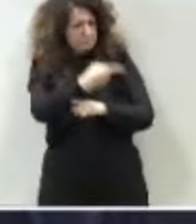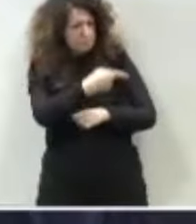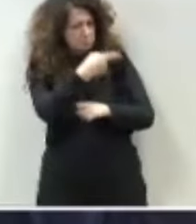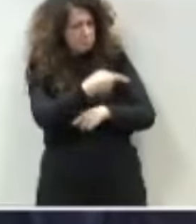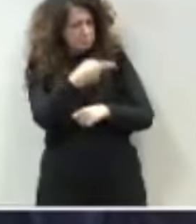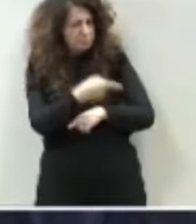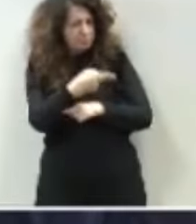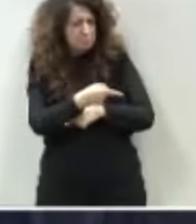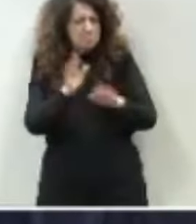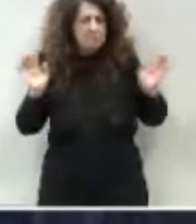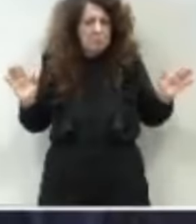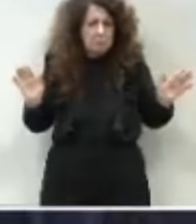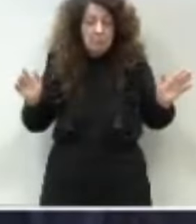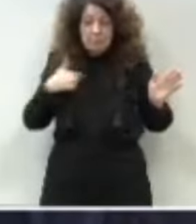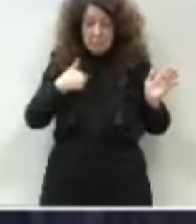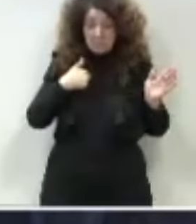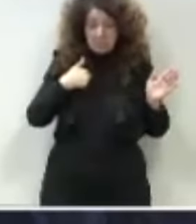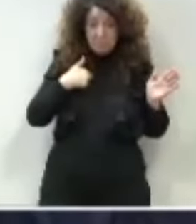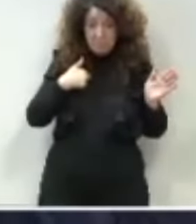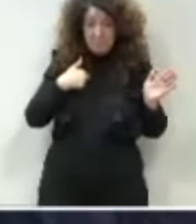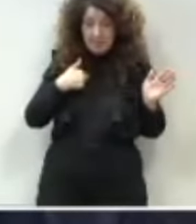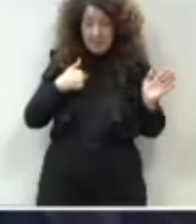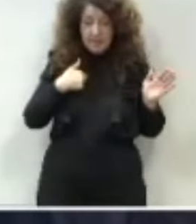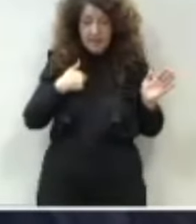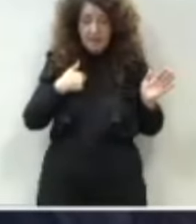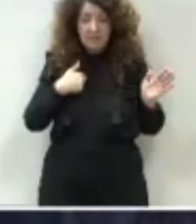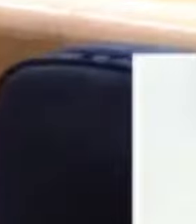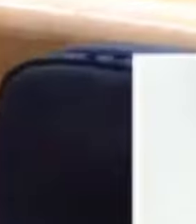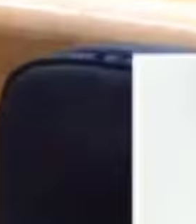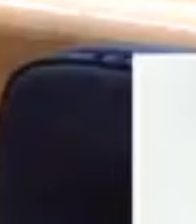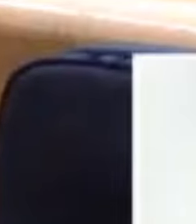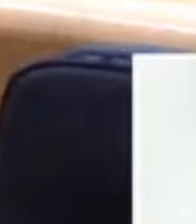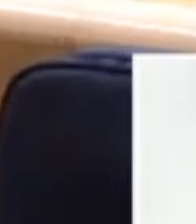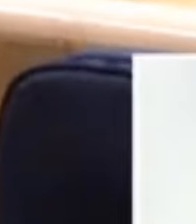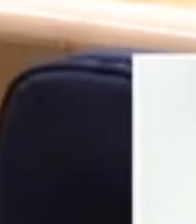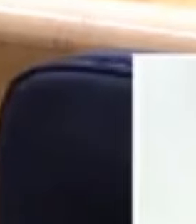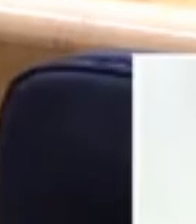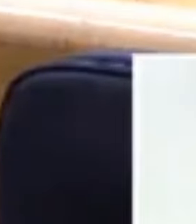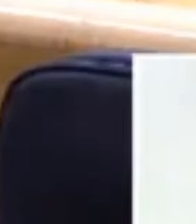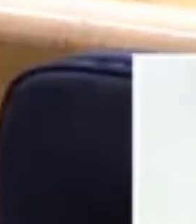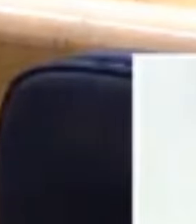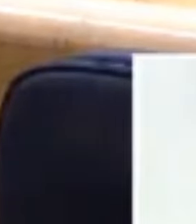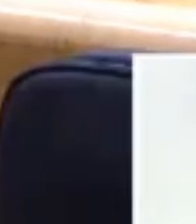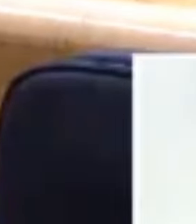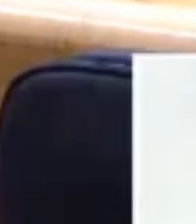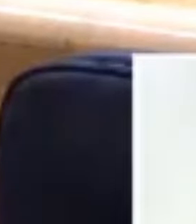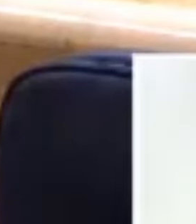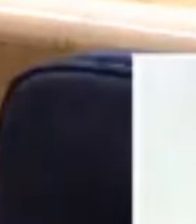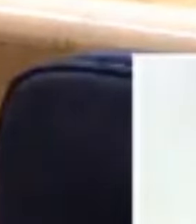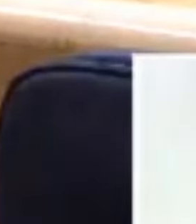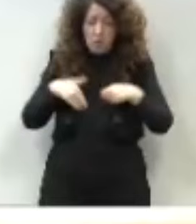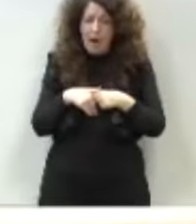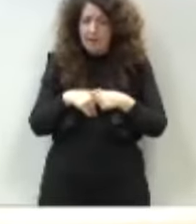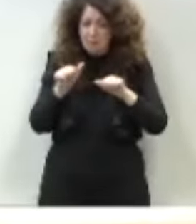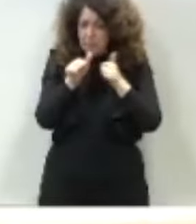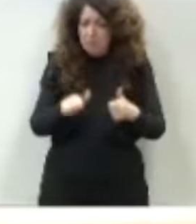respondo que las únicas instrucciones que recibe una administración, y usted lo debe saber, son las de cumplir la ley y las que marcan los servicios técnicos y jurídicos de esa